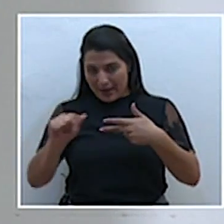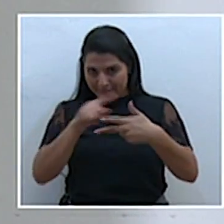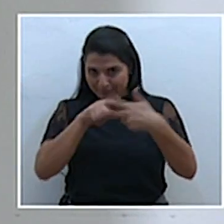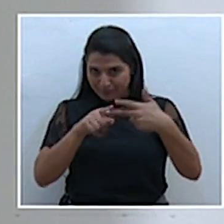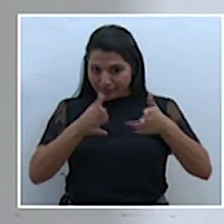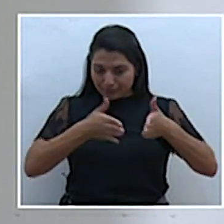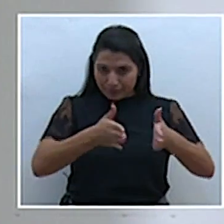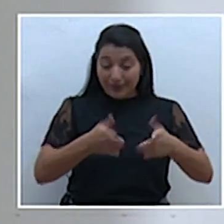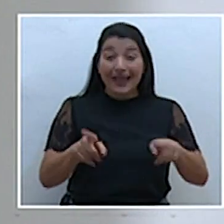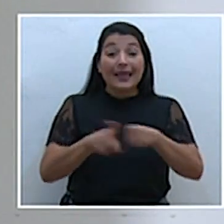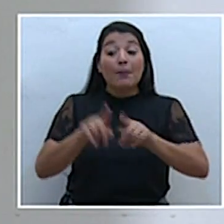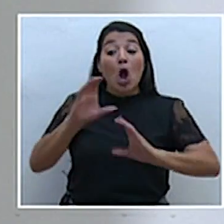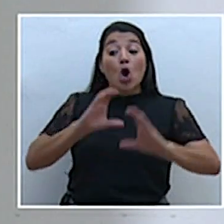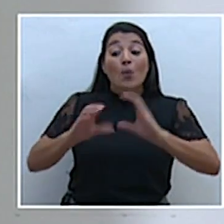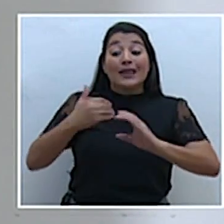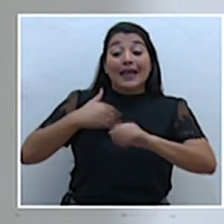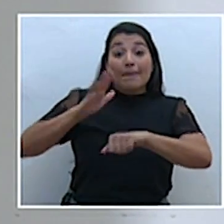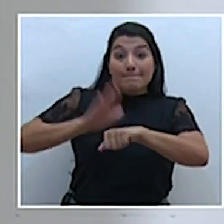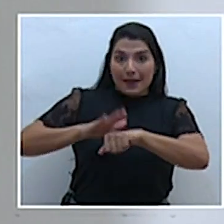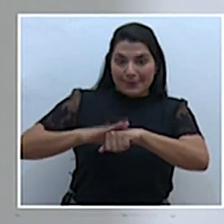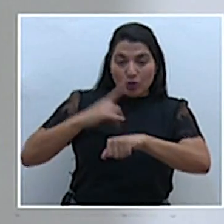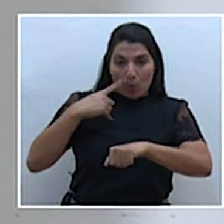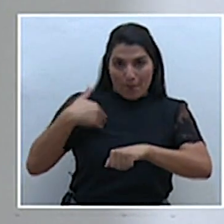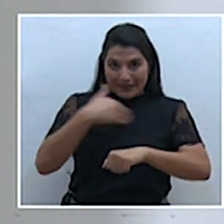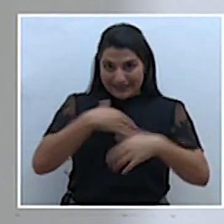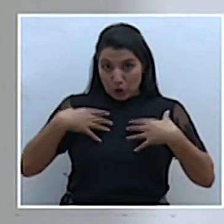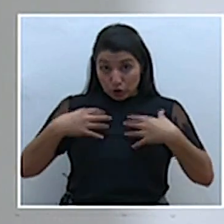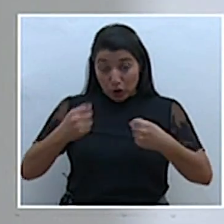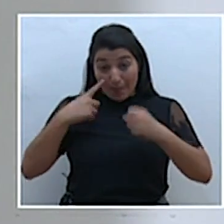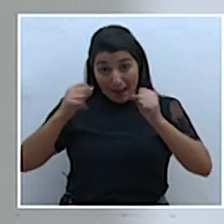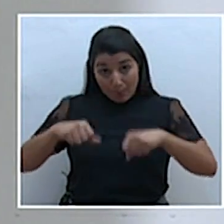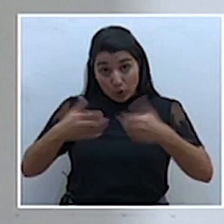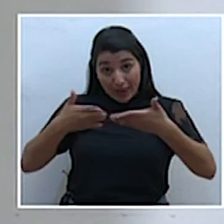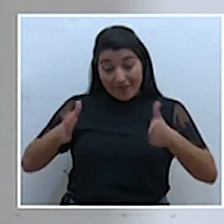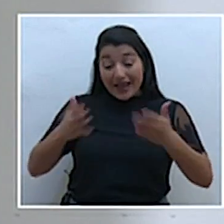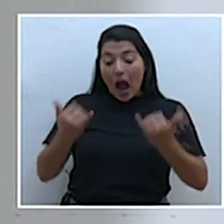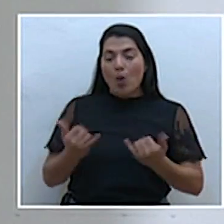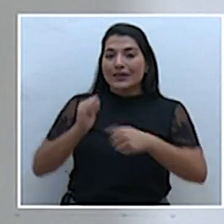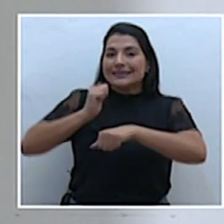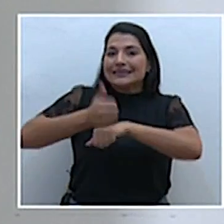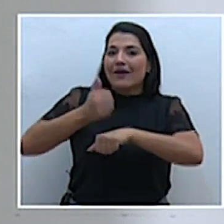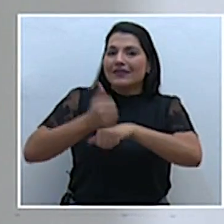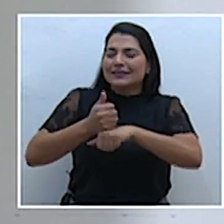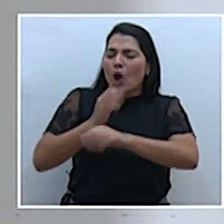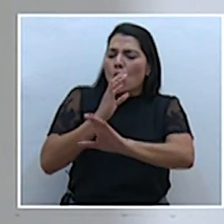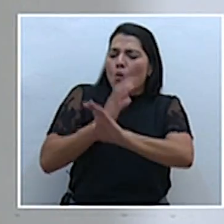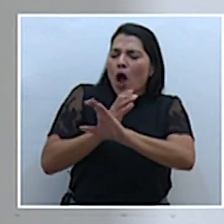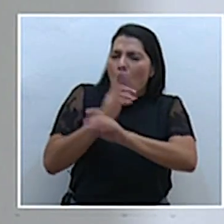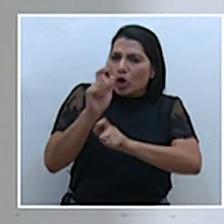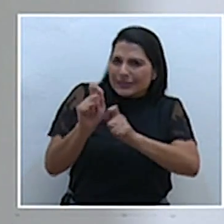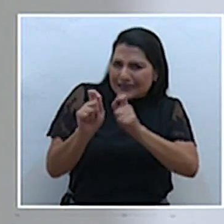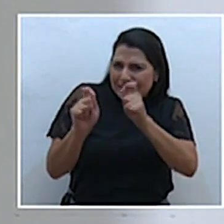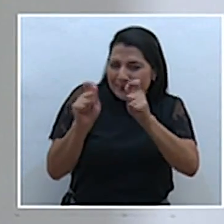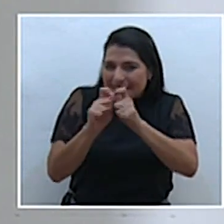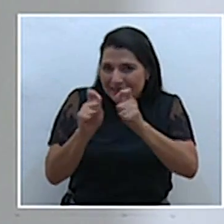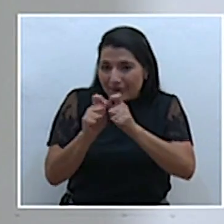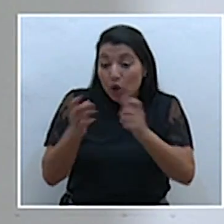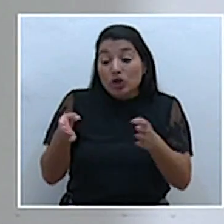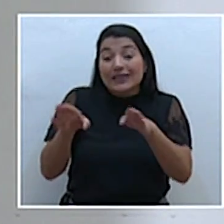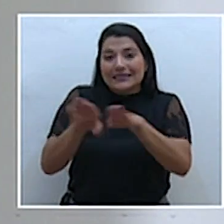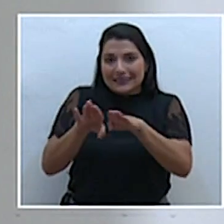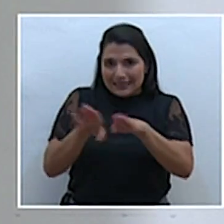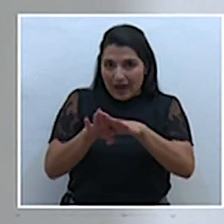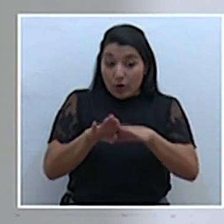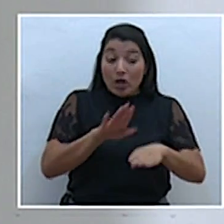con permiso sanitario de funcionamiento se establecen las medidas especiales de cierre entre